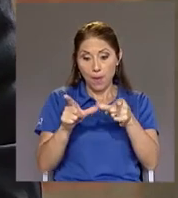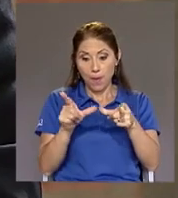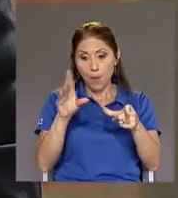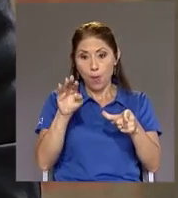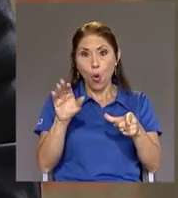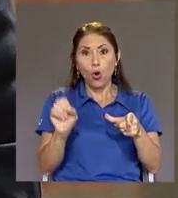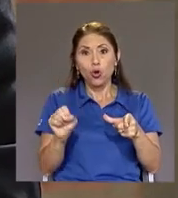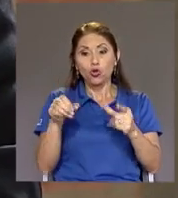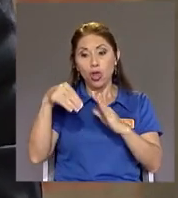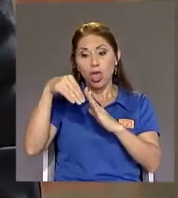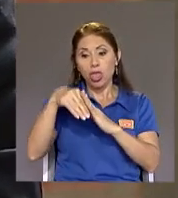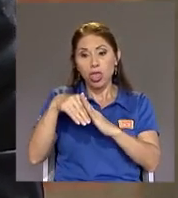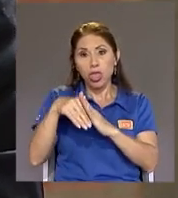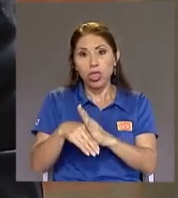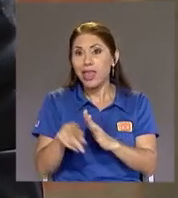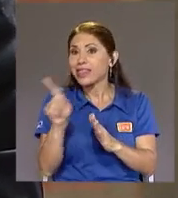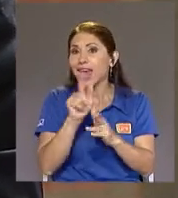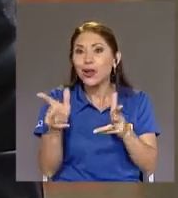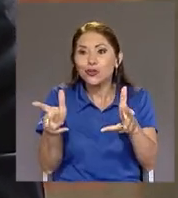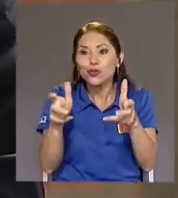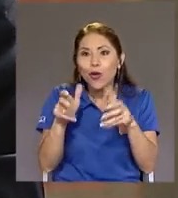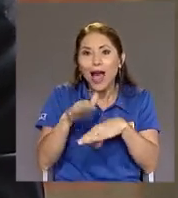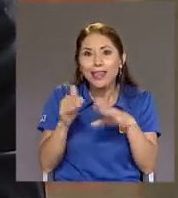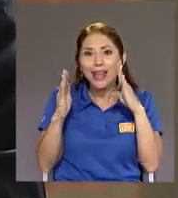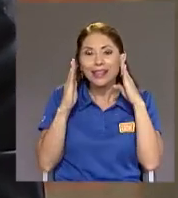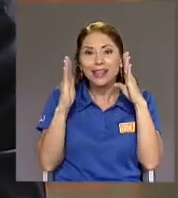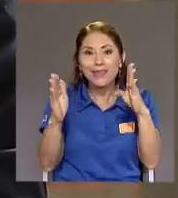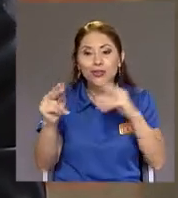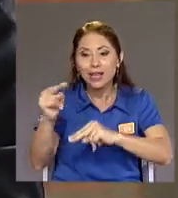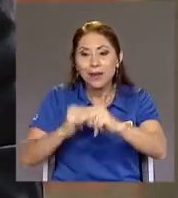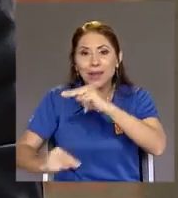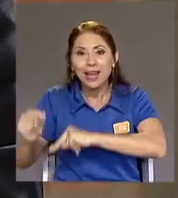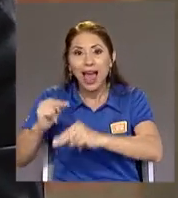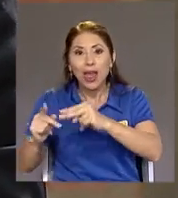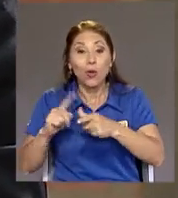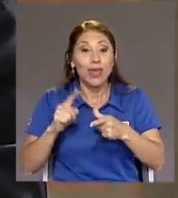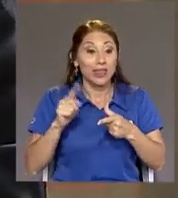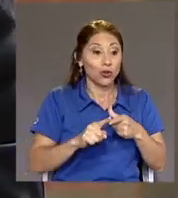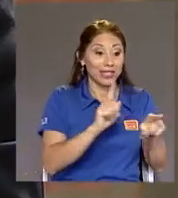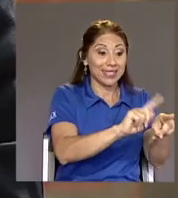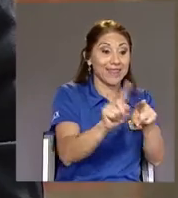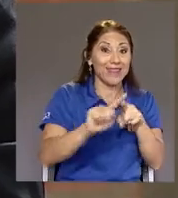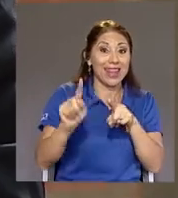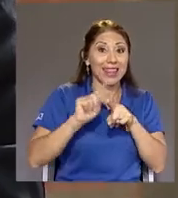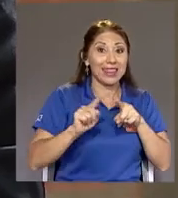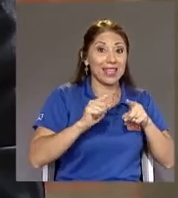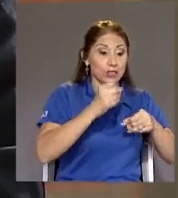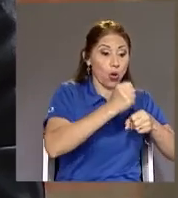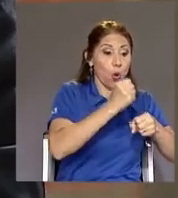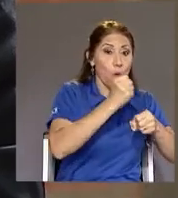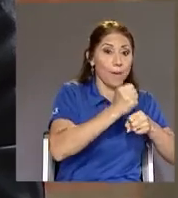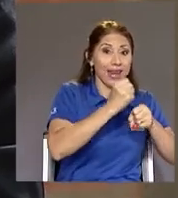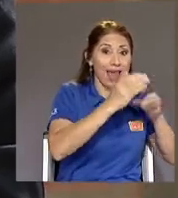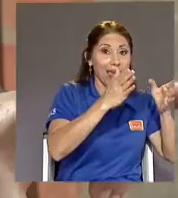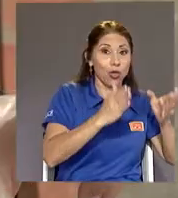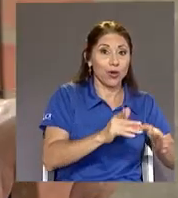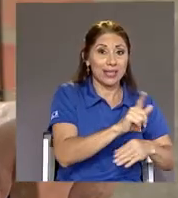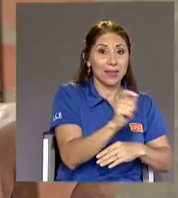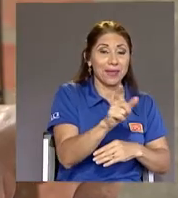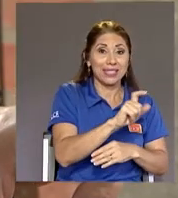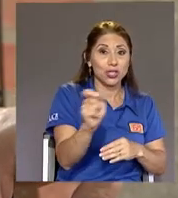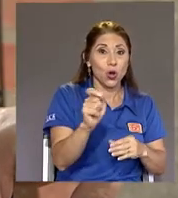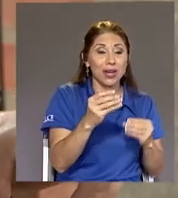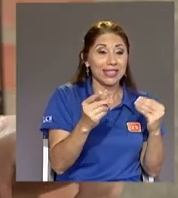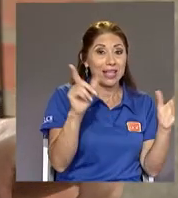secundario Haya pérdidas De capital De las operadoras Y de los fondos Y número dos Perdón Y otra vez Voy a